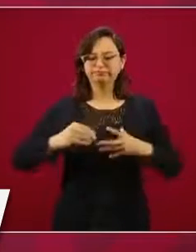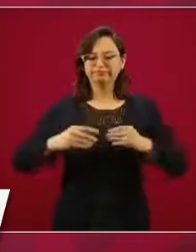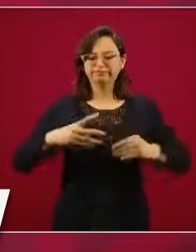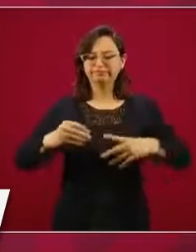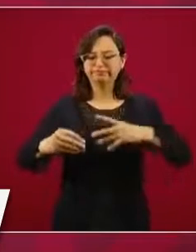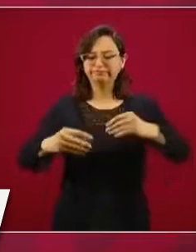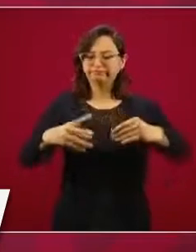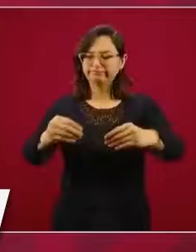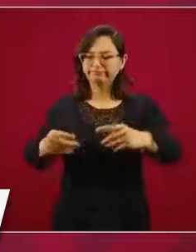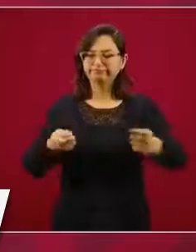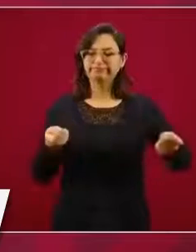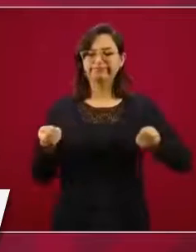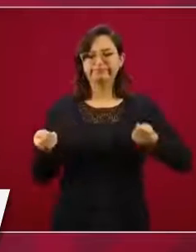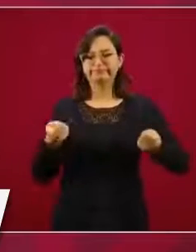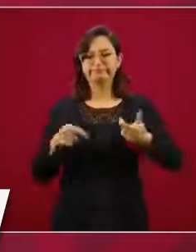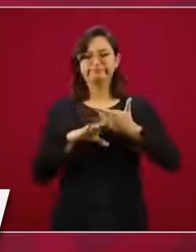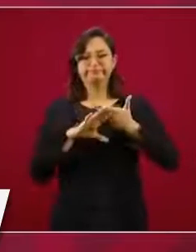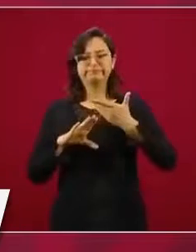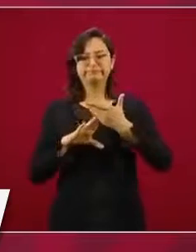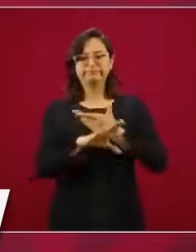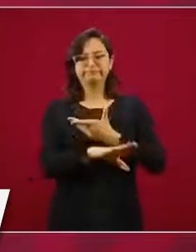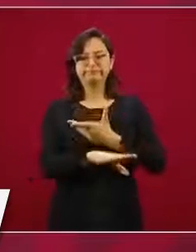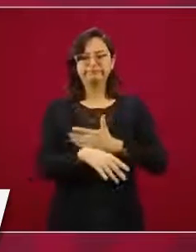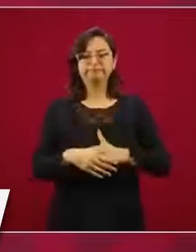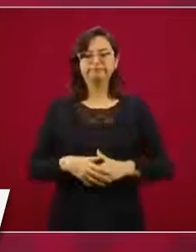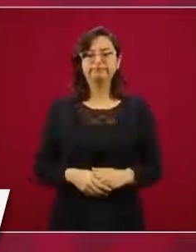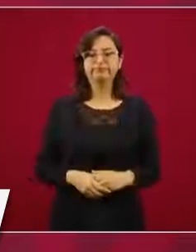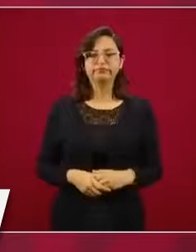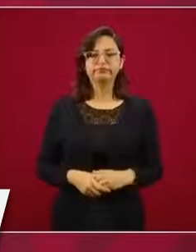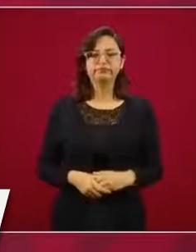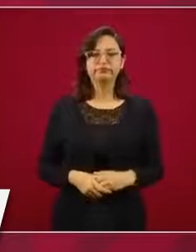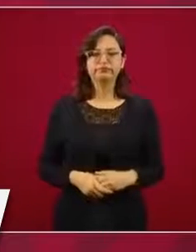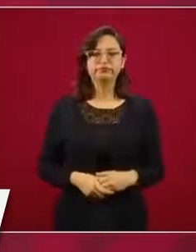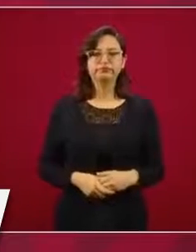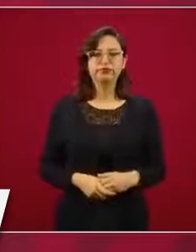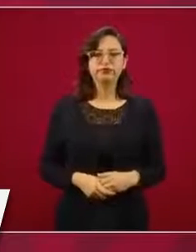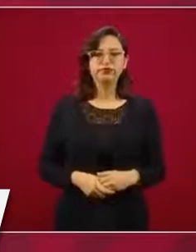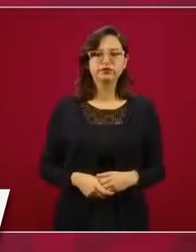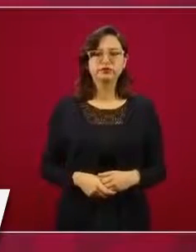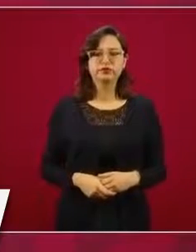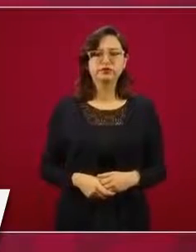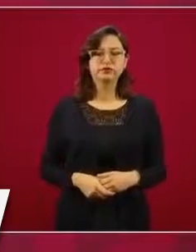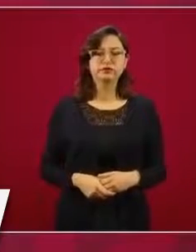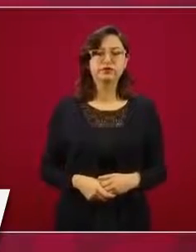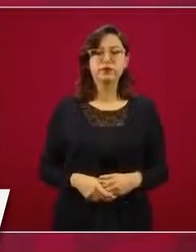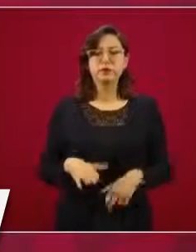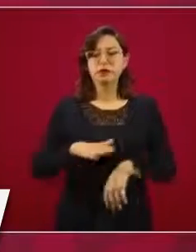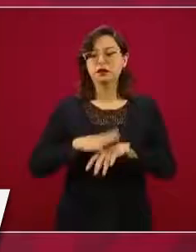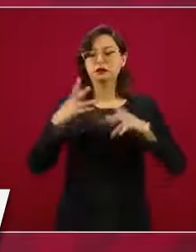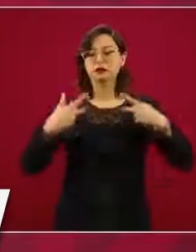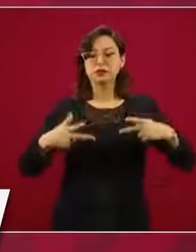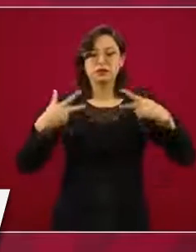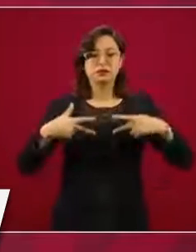y salvar vidas